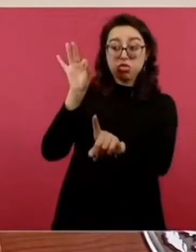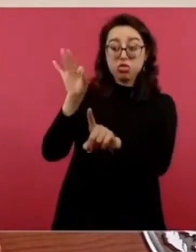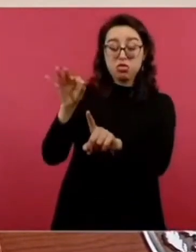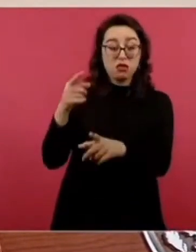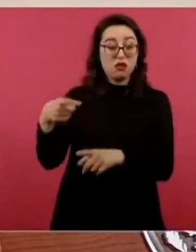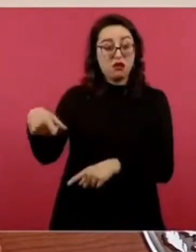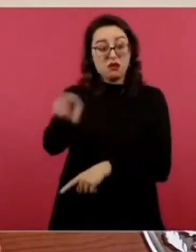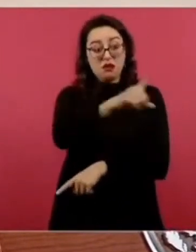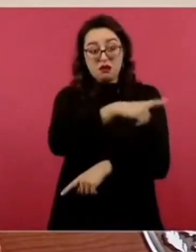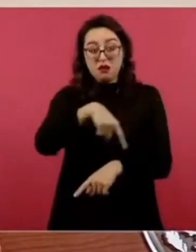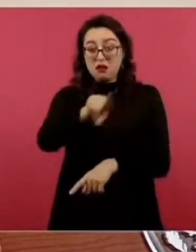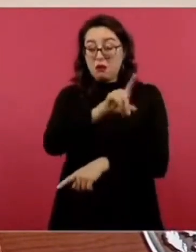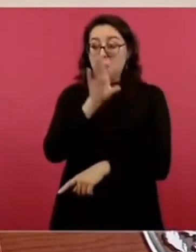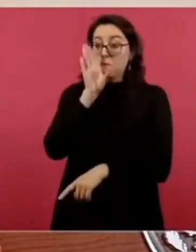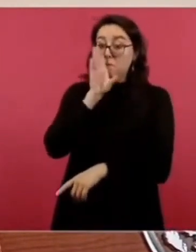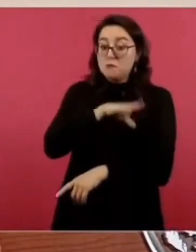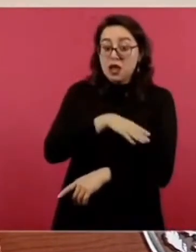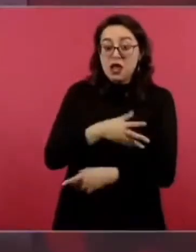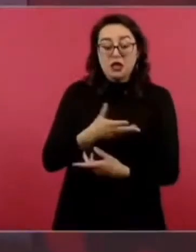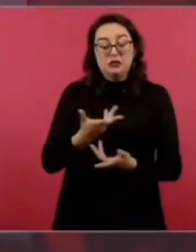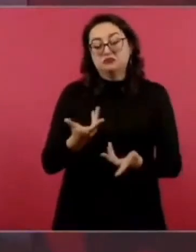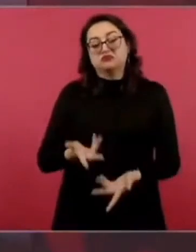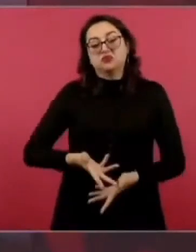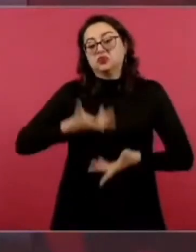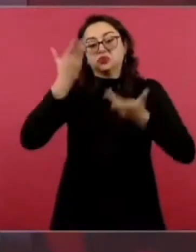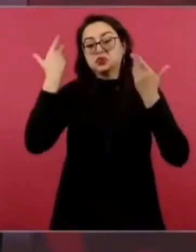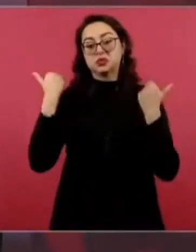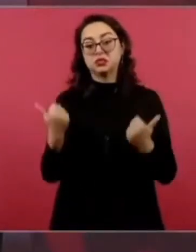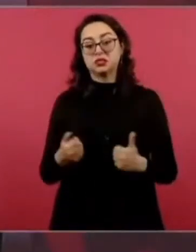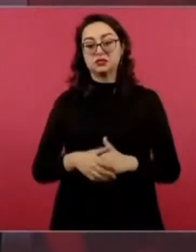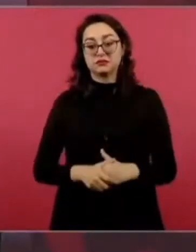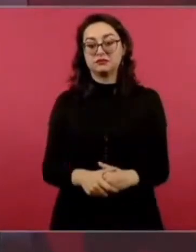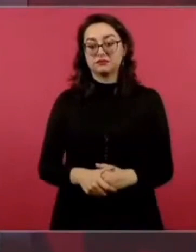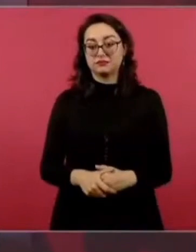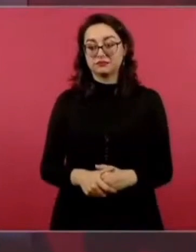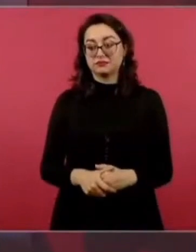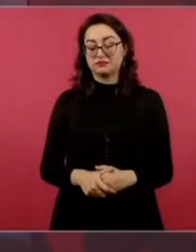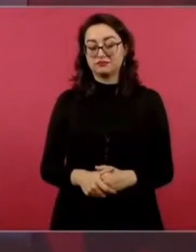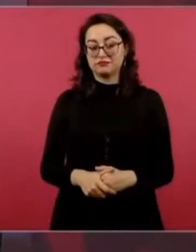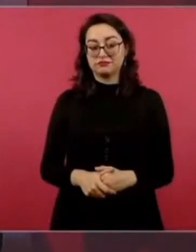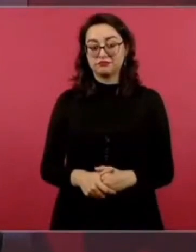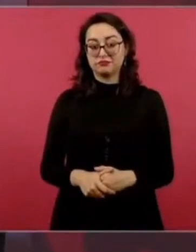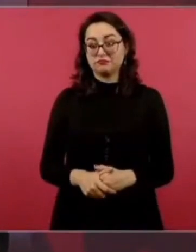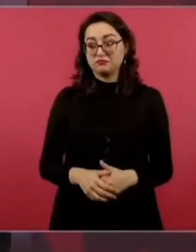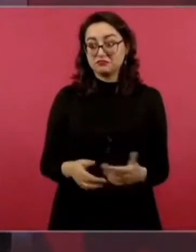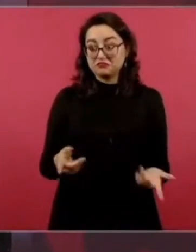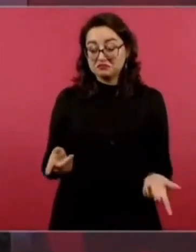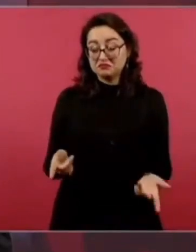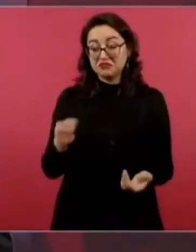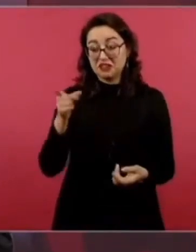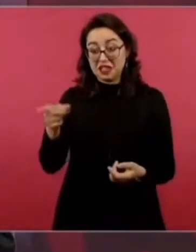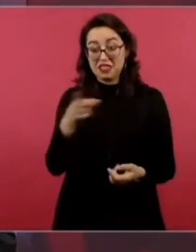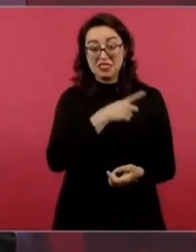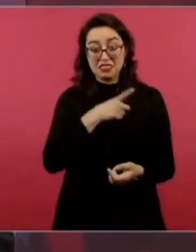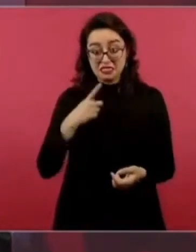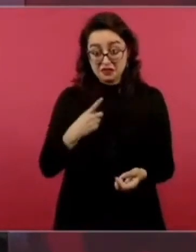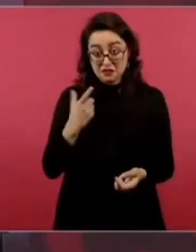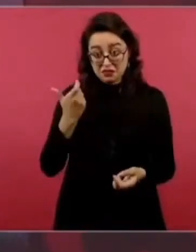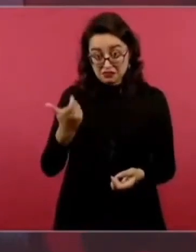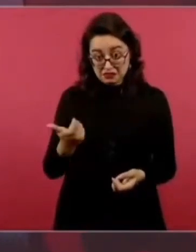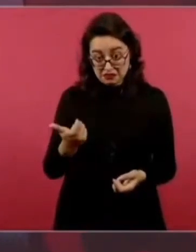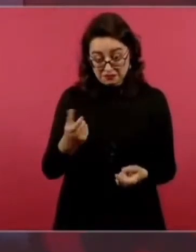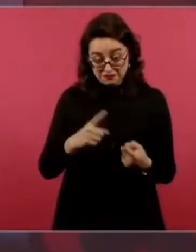aún con deudas cada vez mayores,